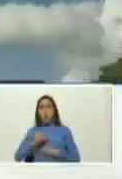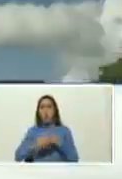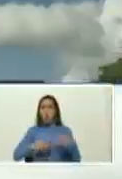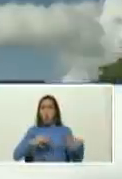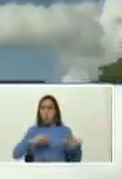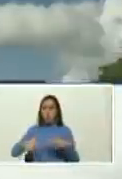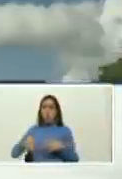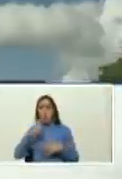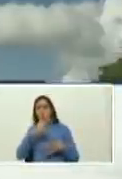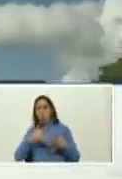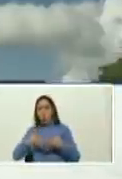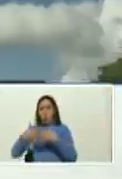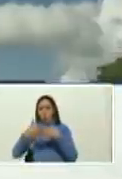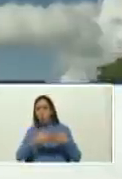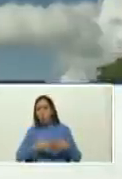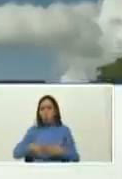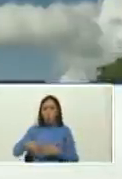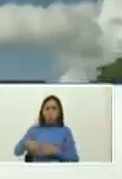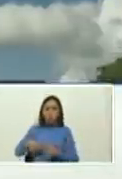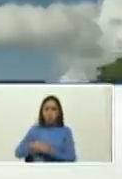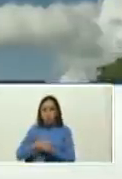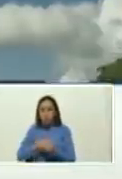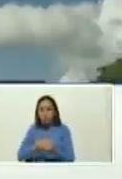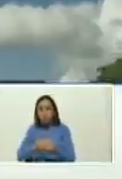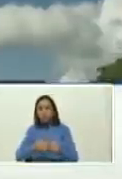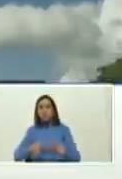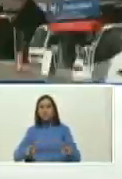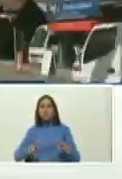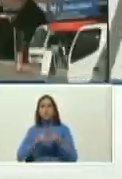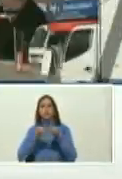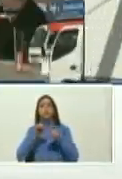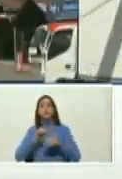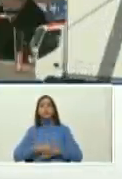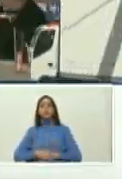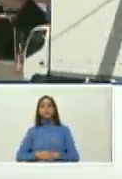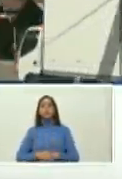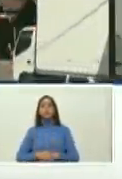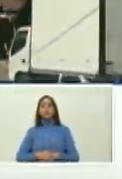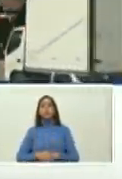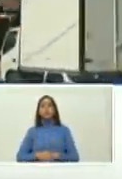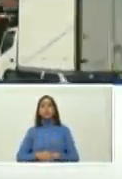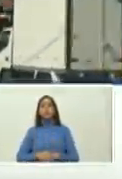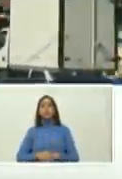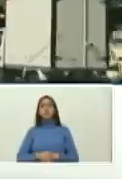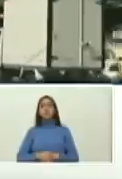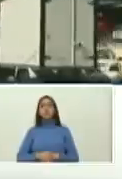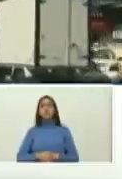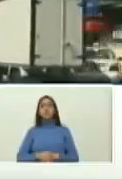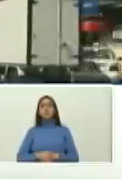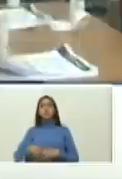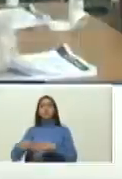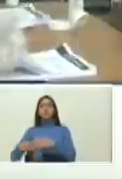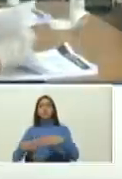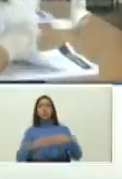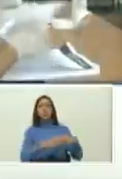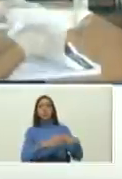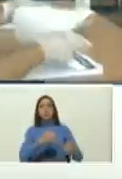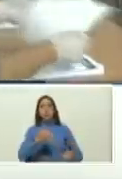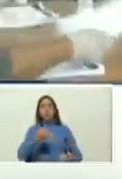imperialismo apuntando a Nicaragua el imperialismo y sus aliados rastreros